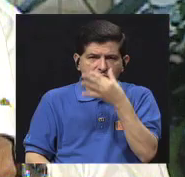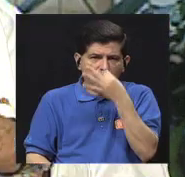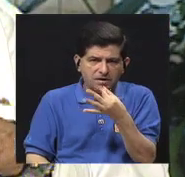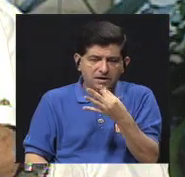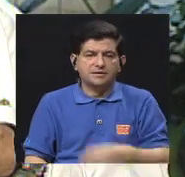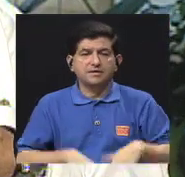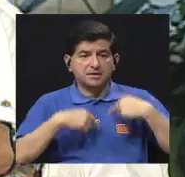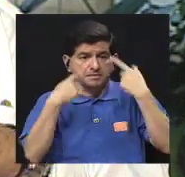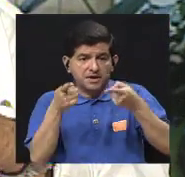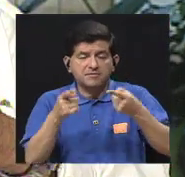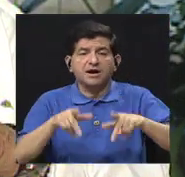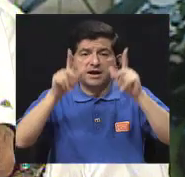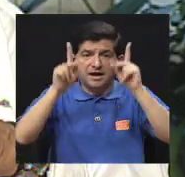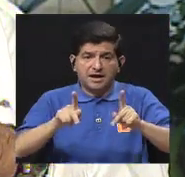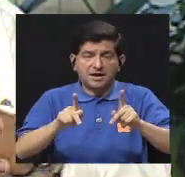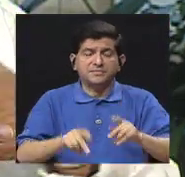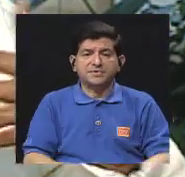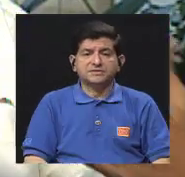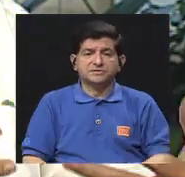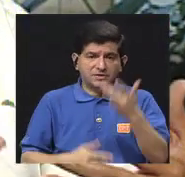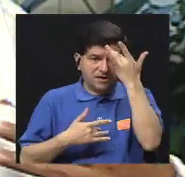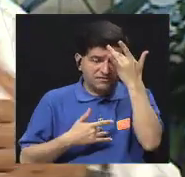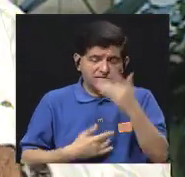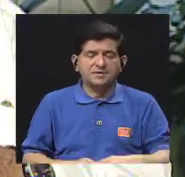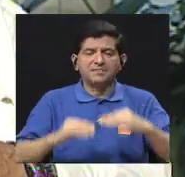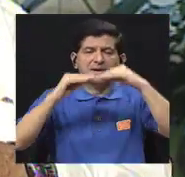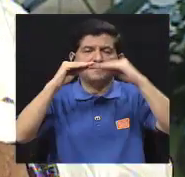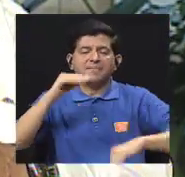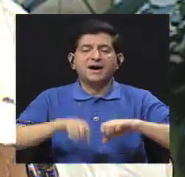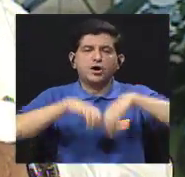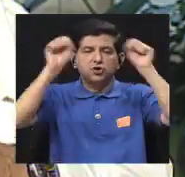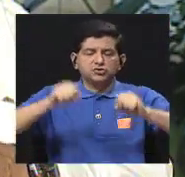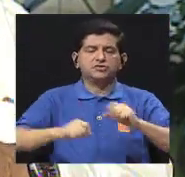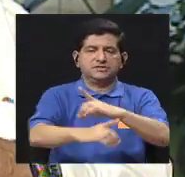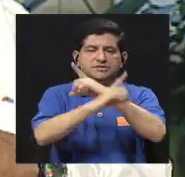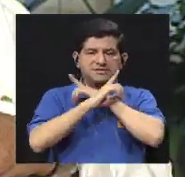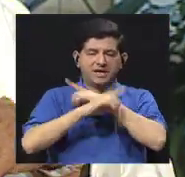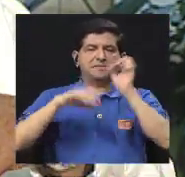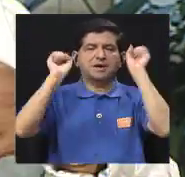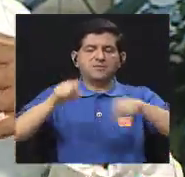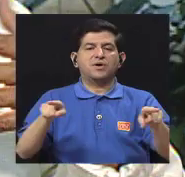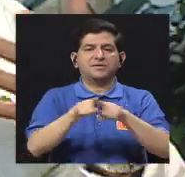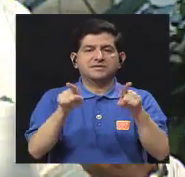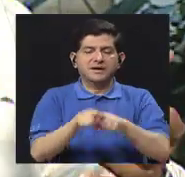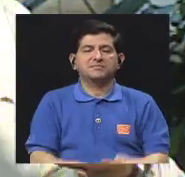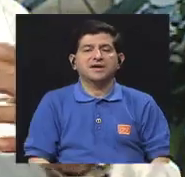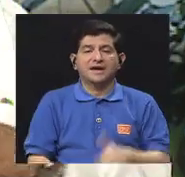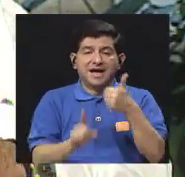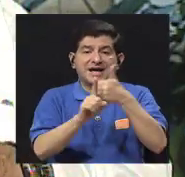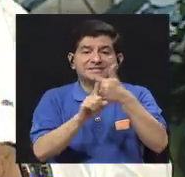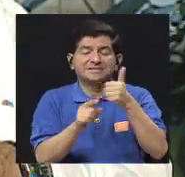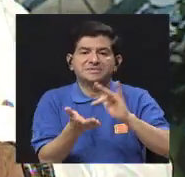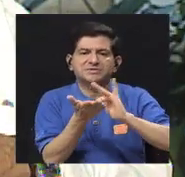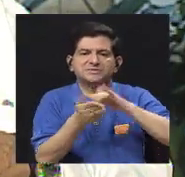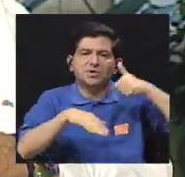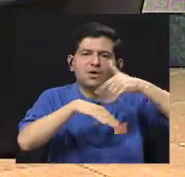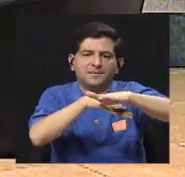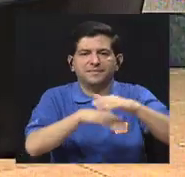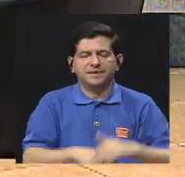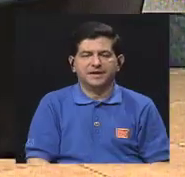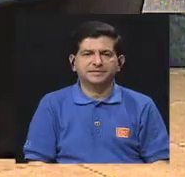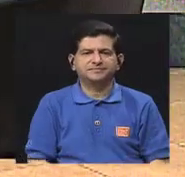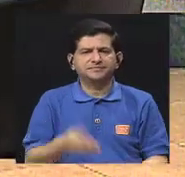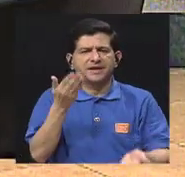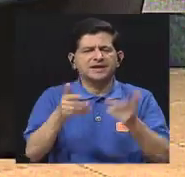llegan a donde el paciente tiene bajas defensas y pueden hasta automedicarlo. Y es que, Cristóbal,